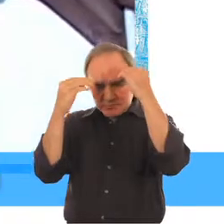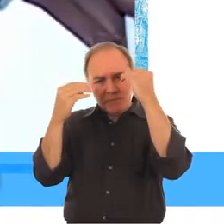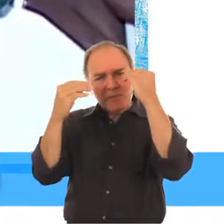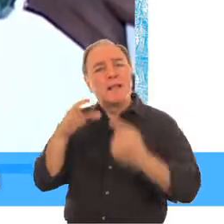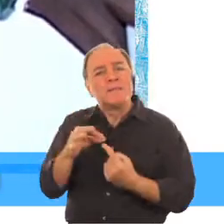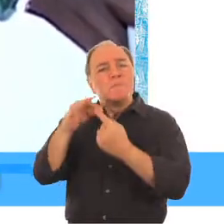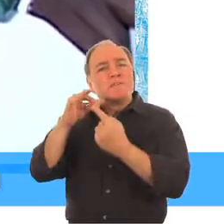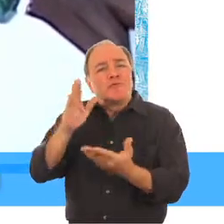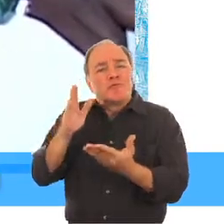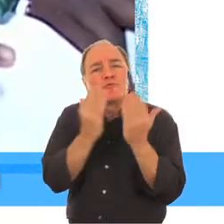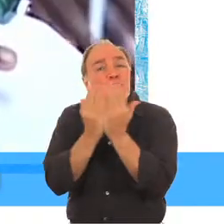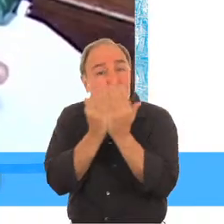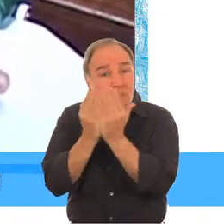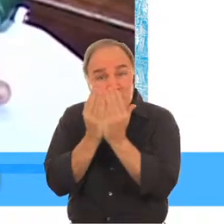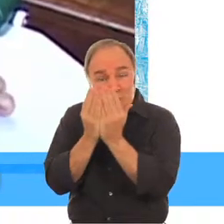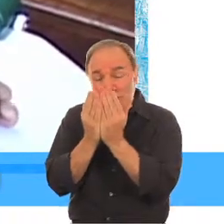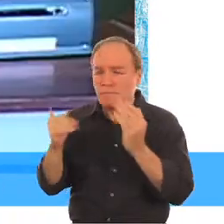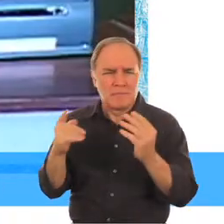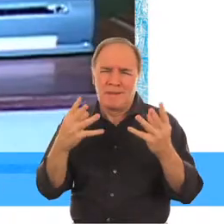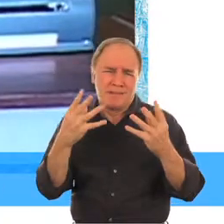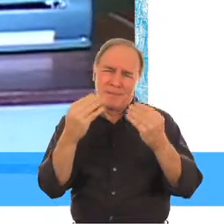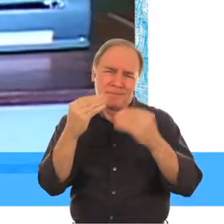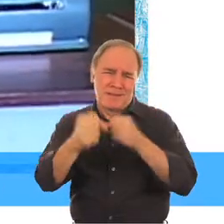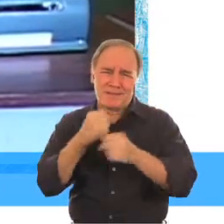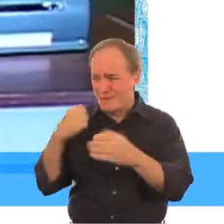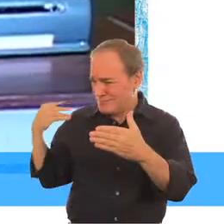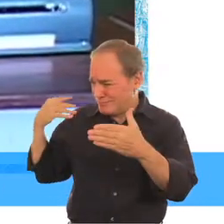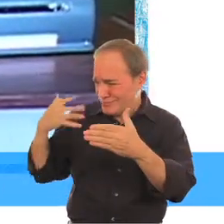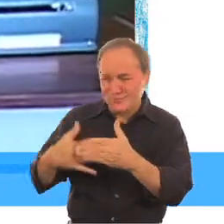Durante años, el único libro que había en su clase era el que tenía el maestro